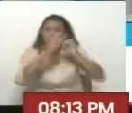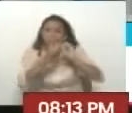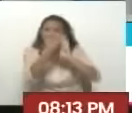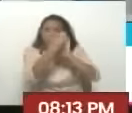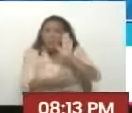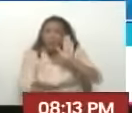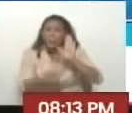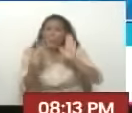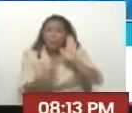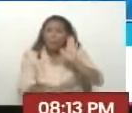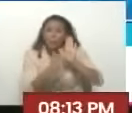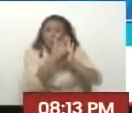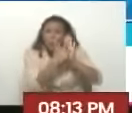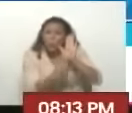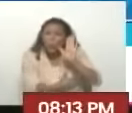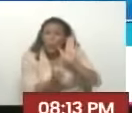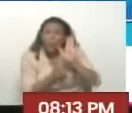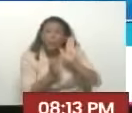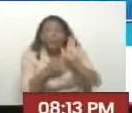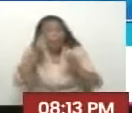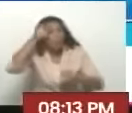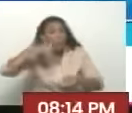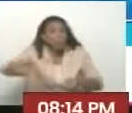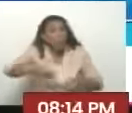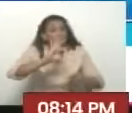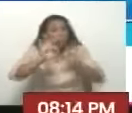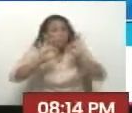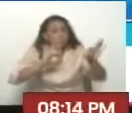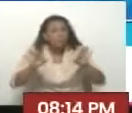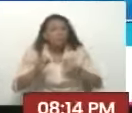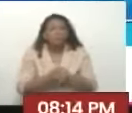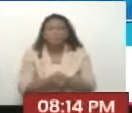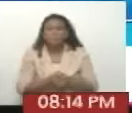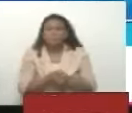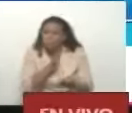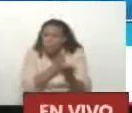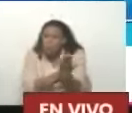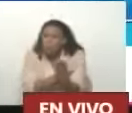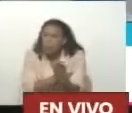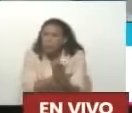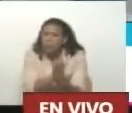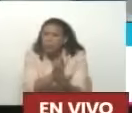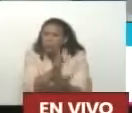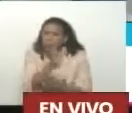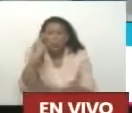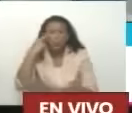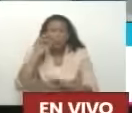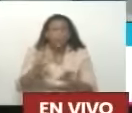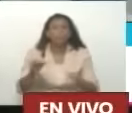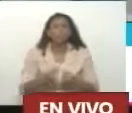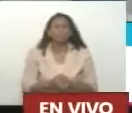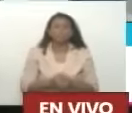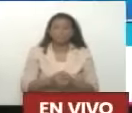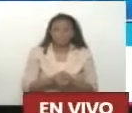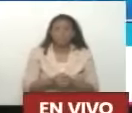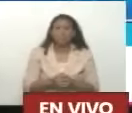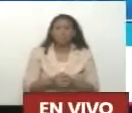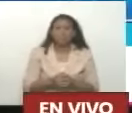estamos o no Del lado correcto De la historia Si estamos o no Por el camino de Chávez Ustedes sacan Sus propias conclusiones Pues